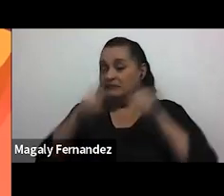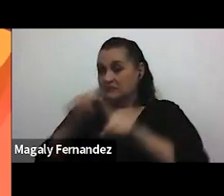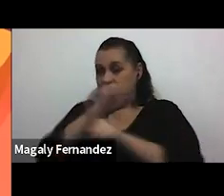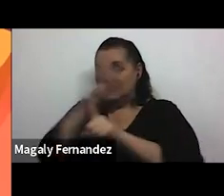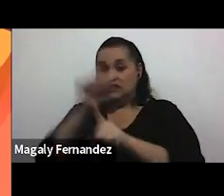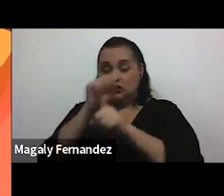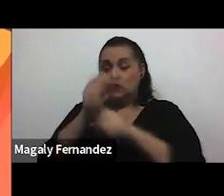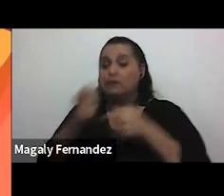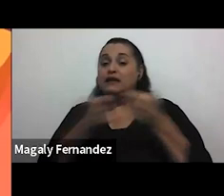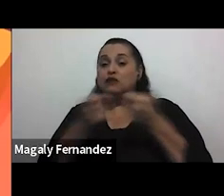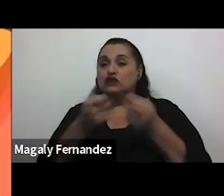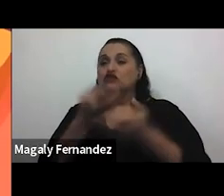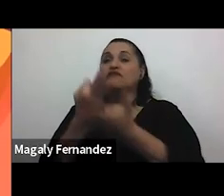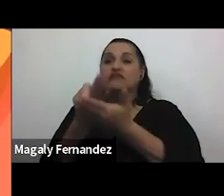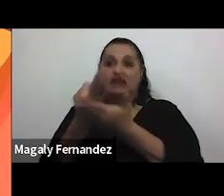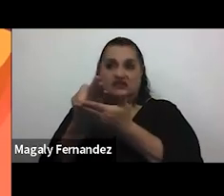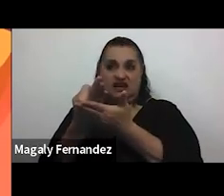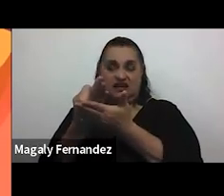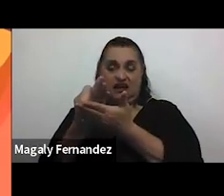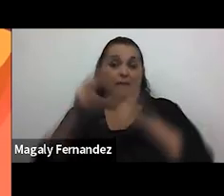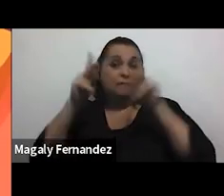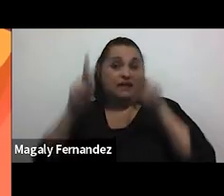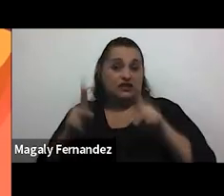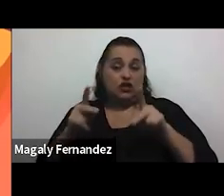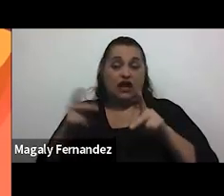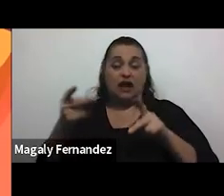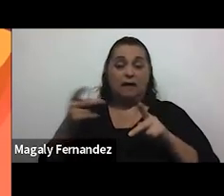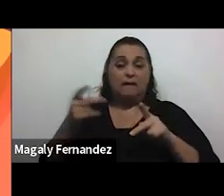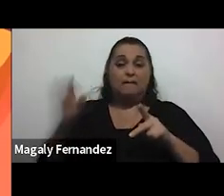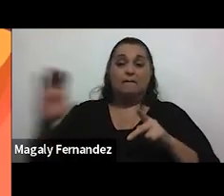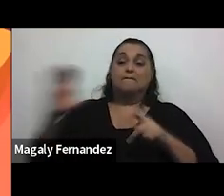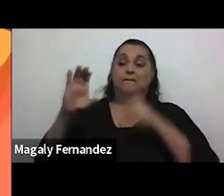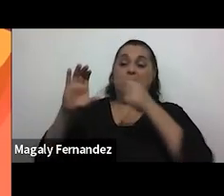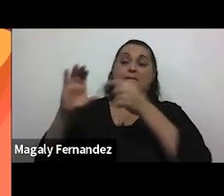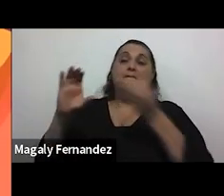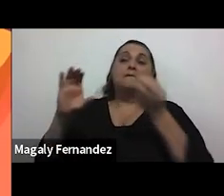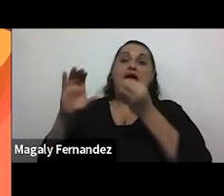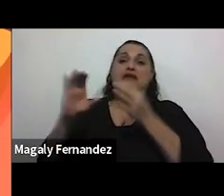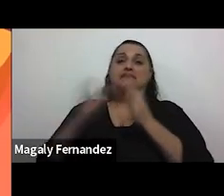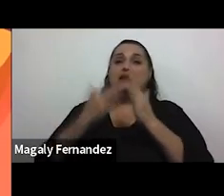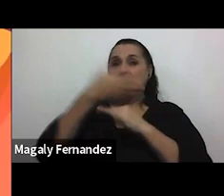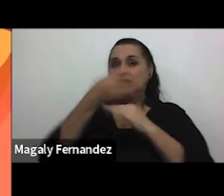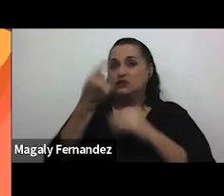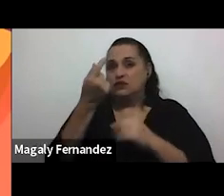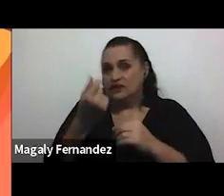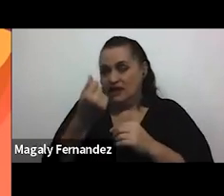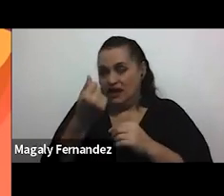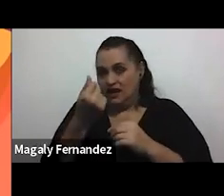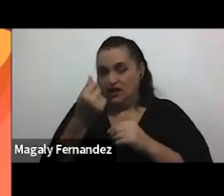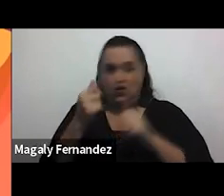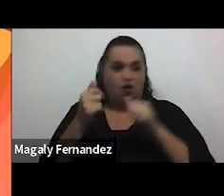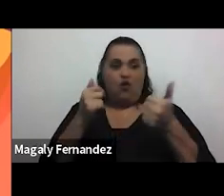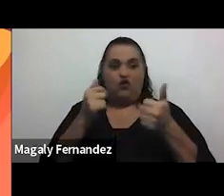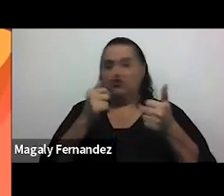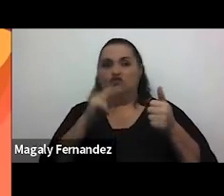financiera cuando hay una persona que recibe más o tiene más acceso a dinero o bienes